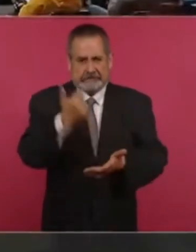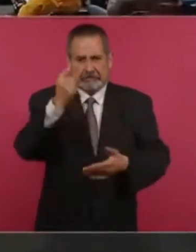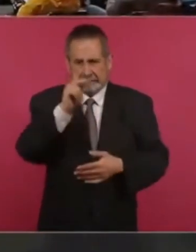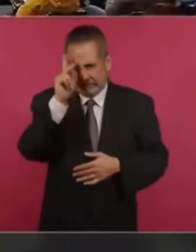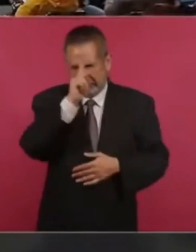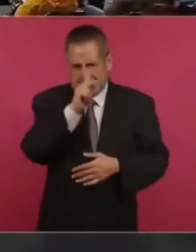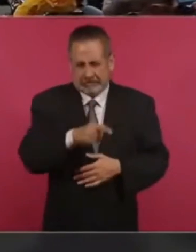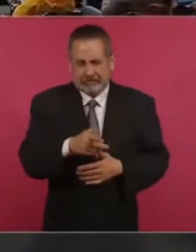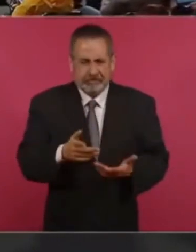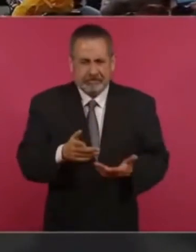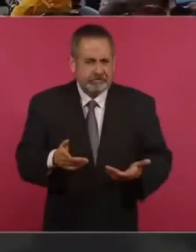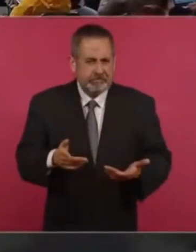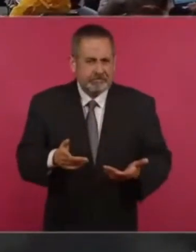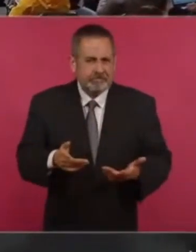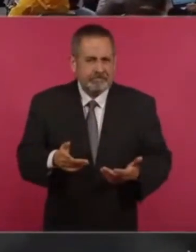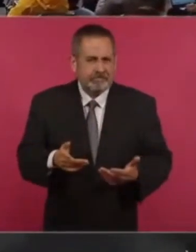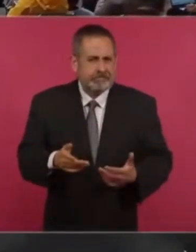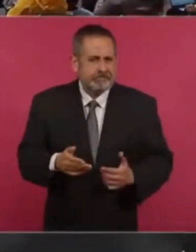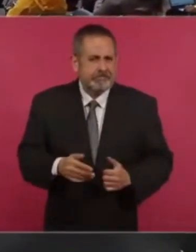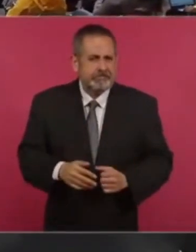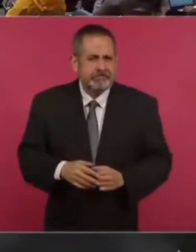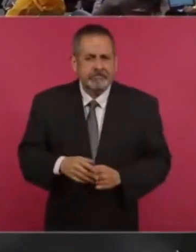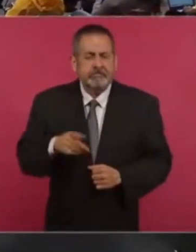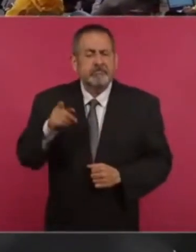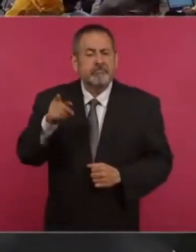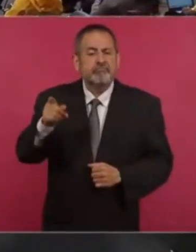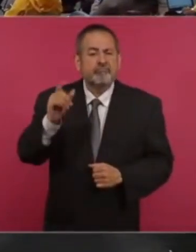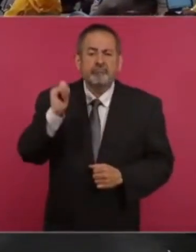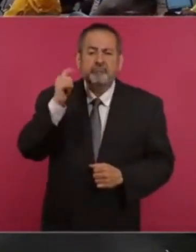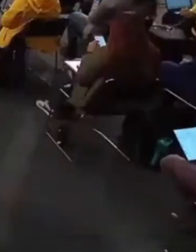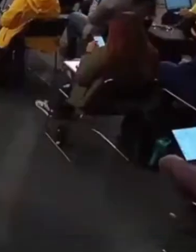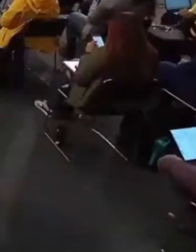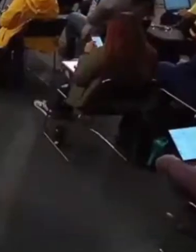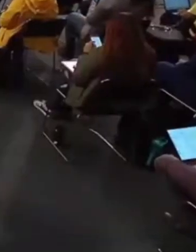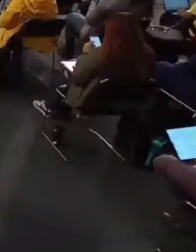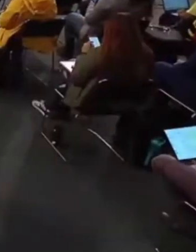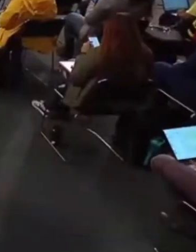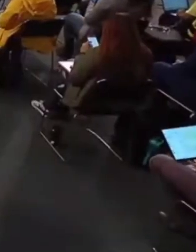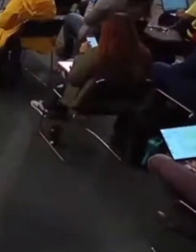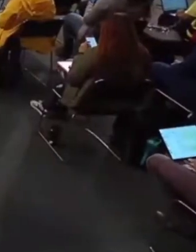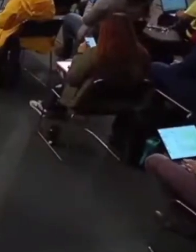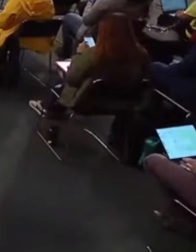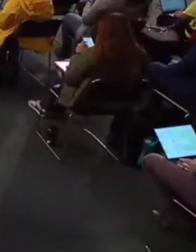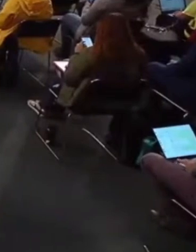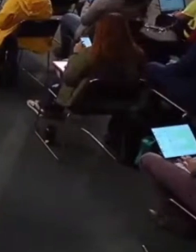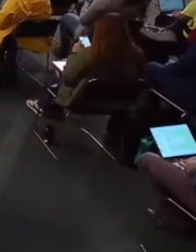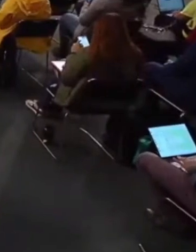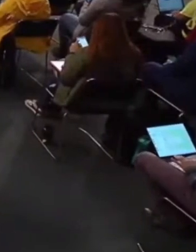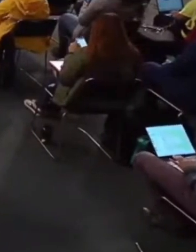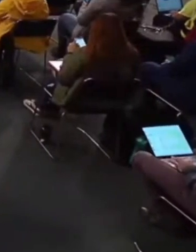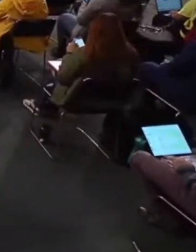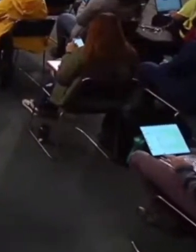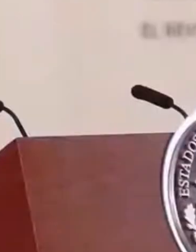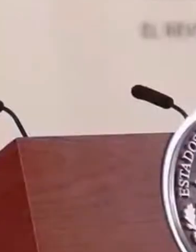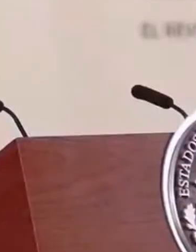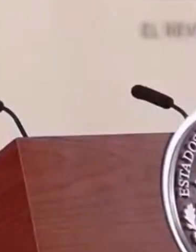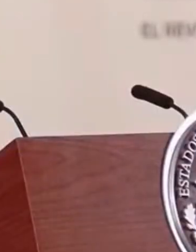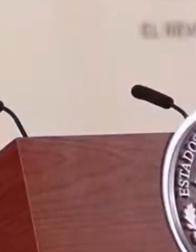magnitud. Y en vez de castigar a los responsables y aclarar las cosas,